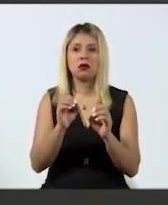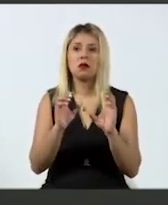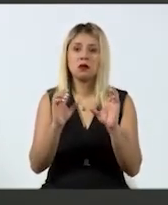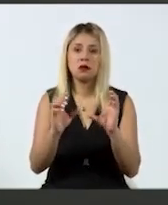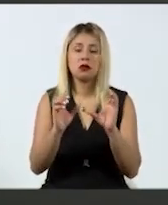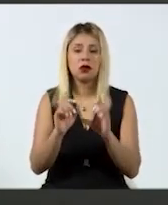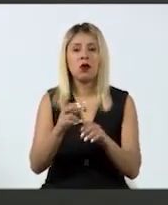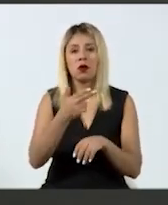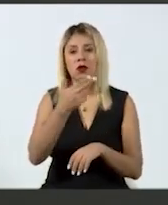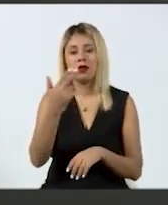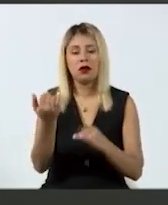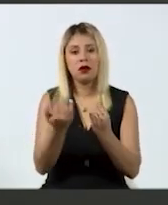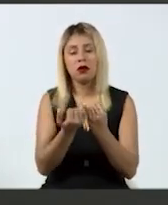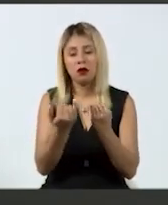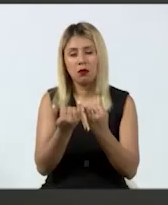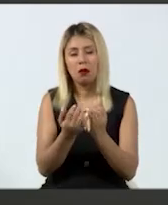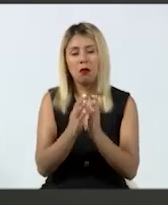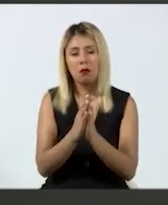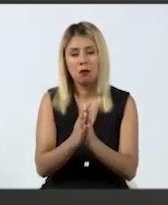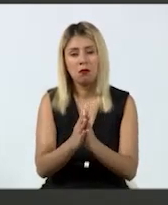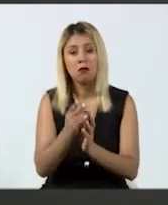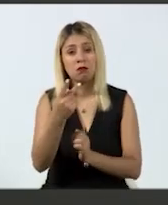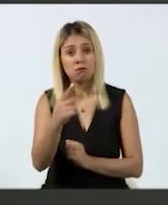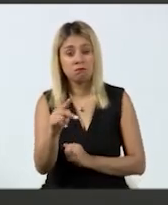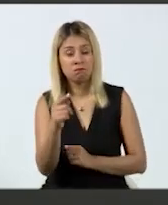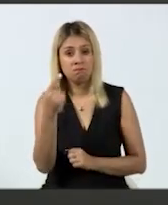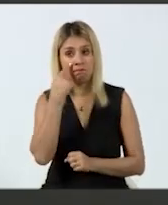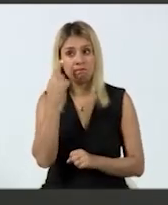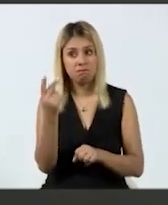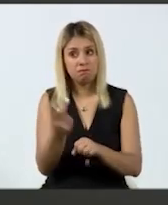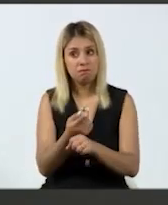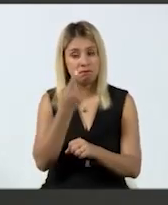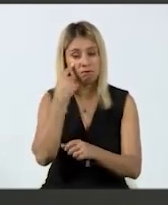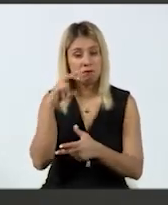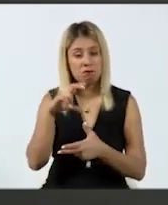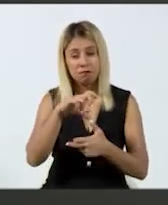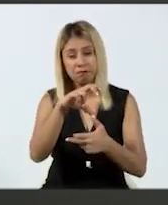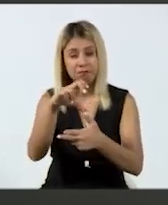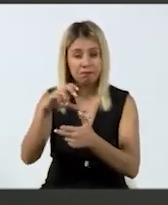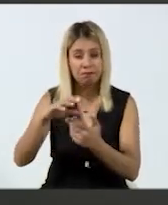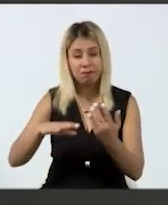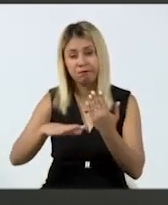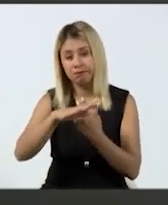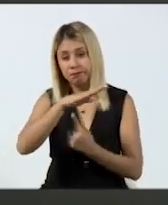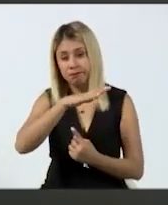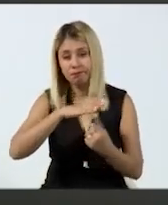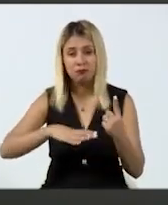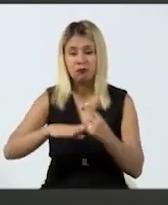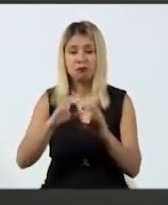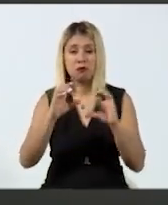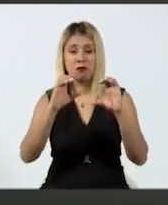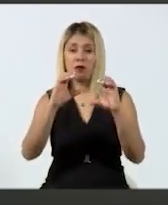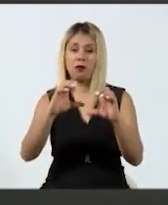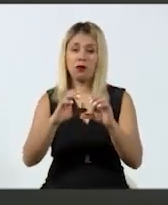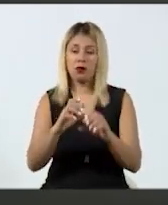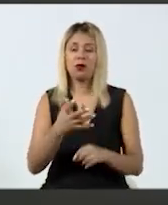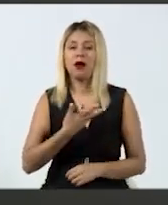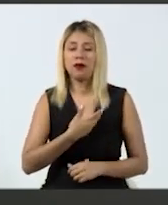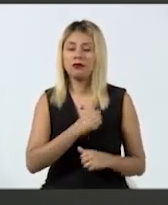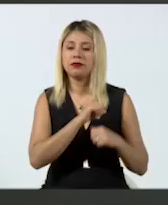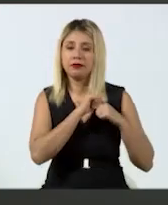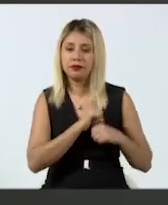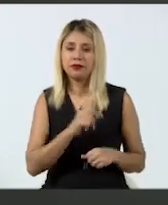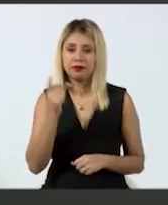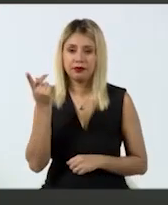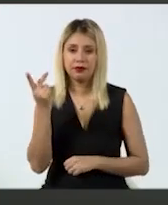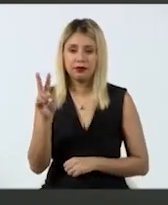en el hotel que ellos también informan cuáles son las condiciones que se están desarrollando a través del puesto de mando que hemos instalado en este caso de ahí en